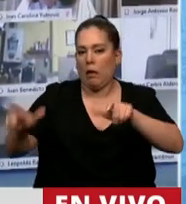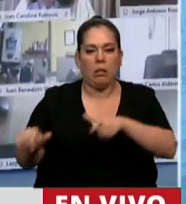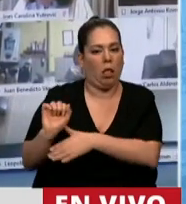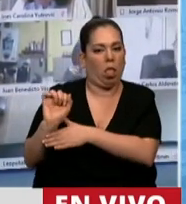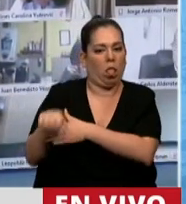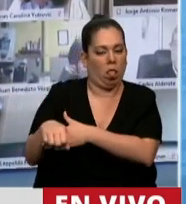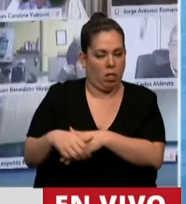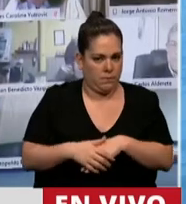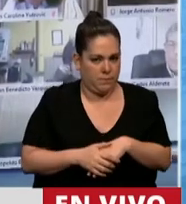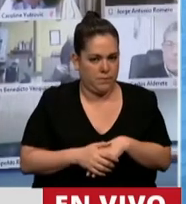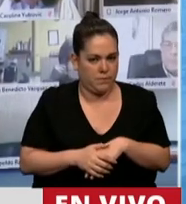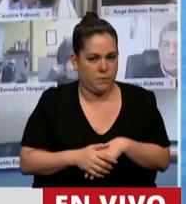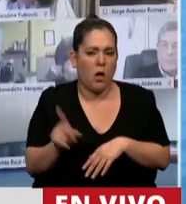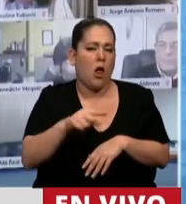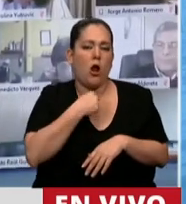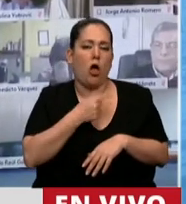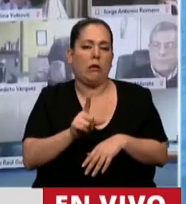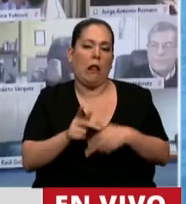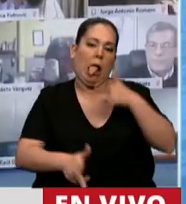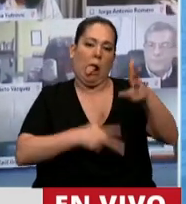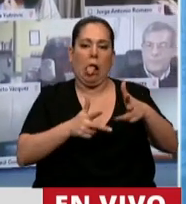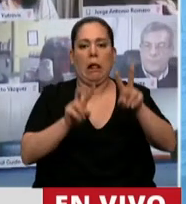No voy a hacer una chicana política porque